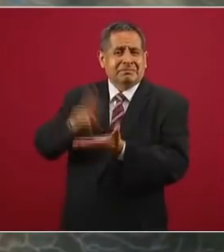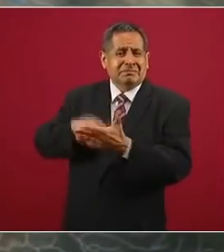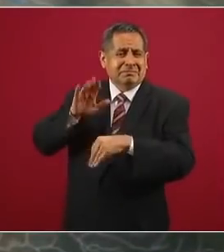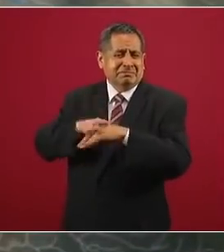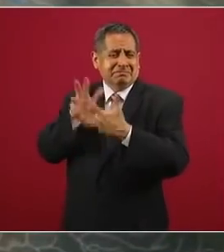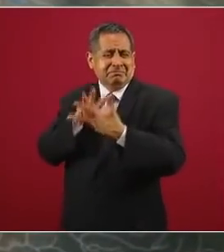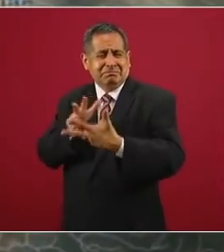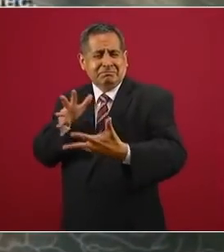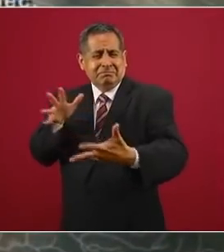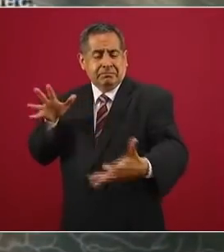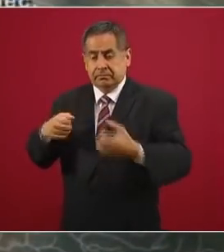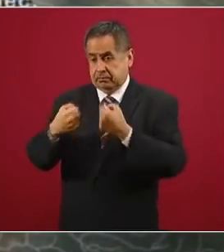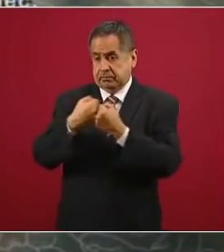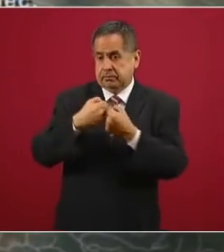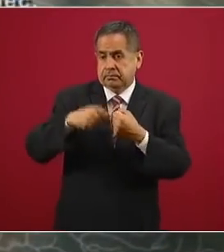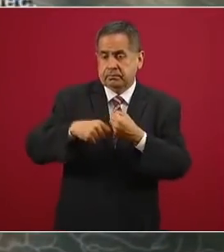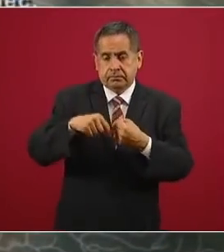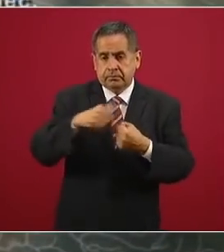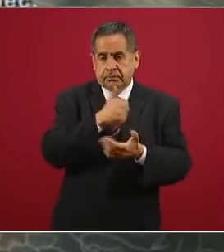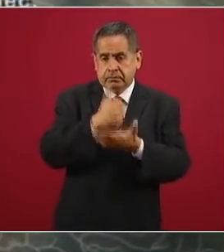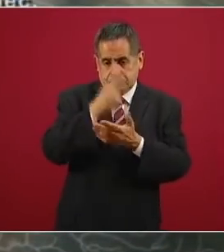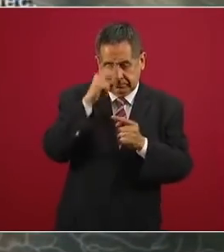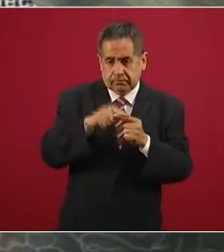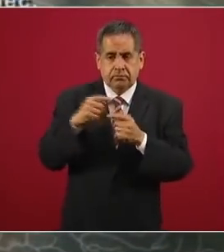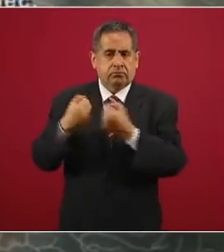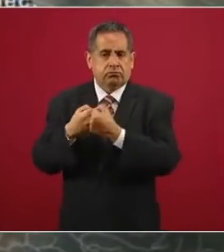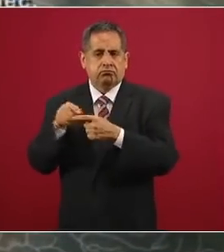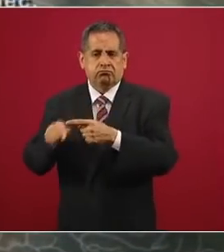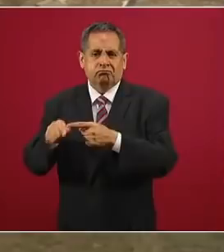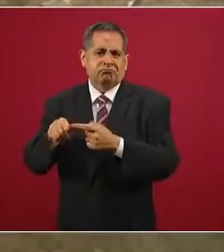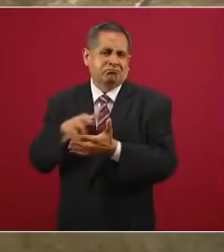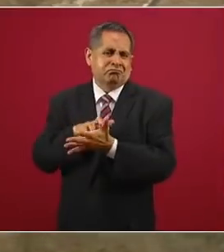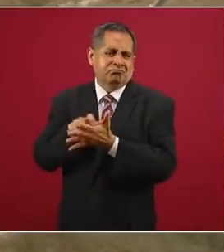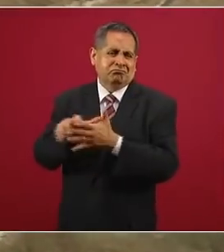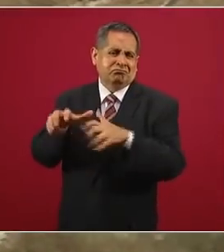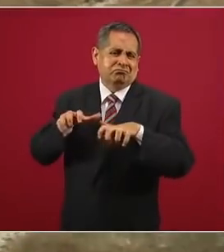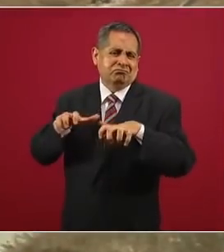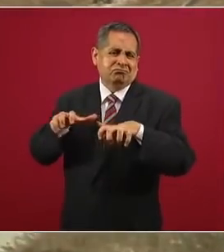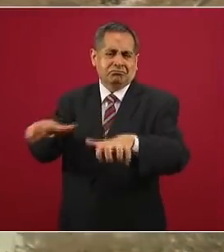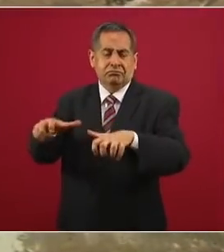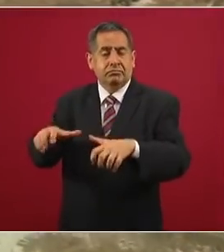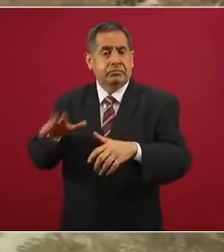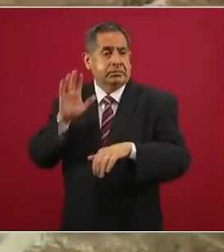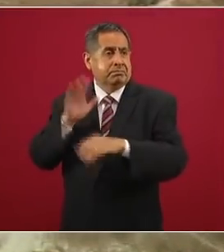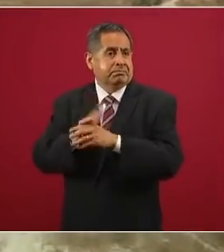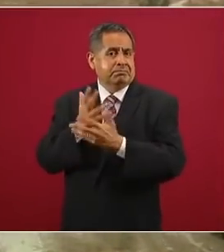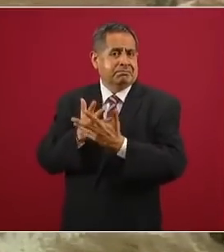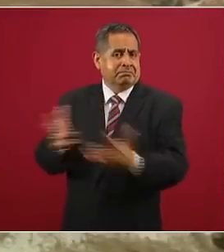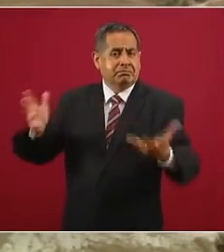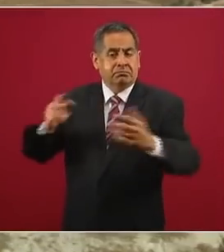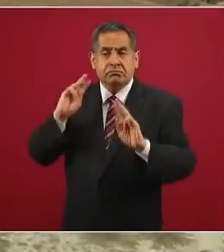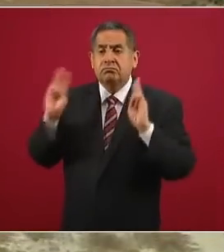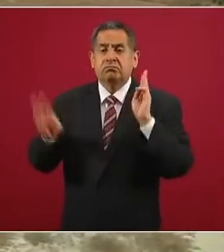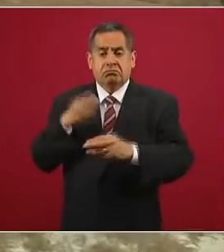metropolitana del Valle de México y tiene el potencial de convertirse en uno de los parques urbanos más grandes del mundo.